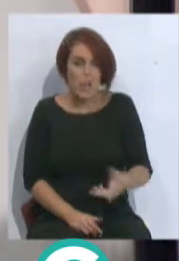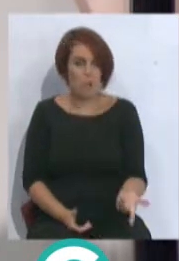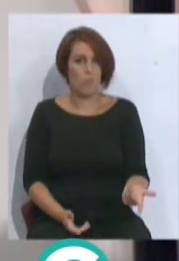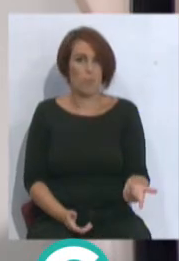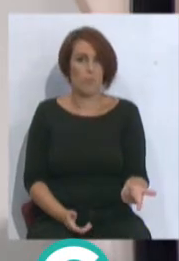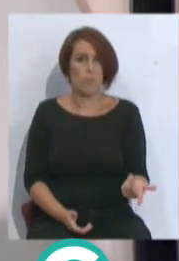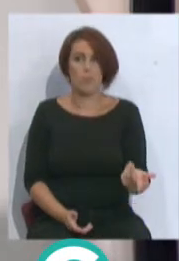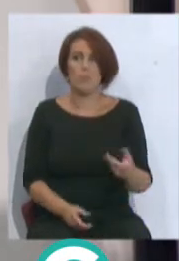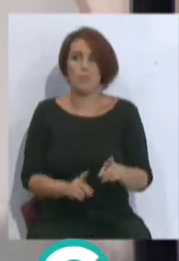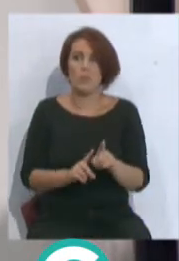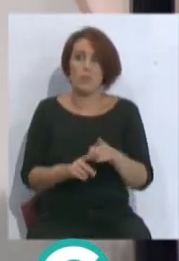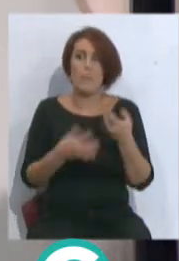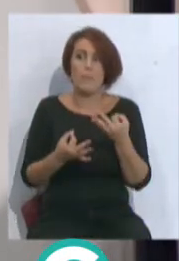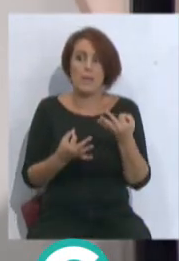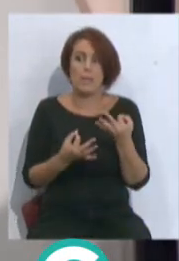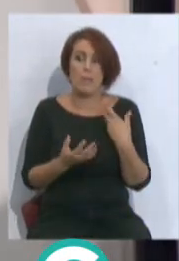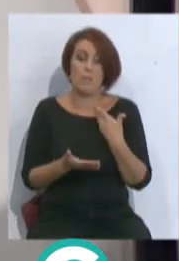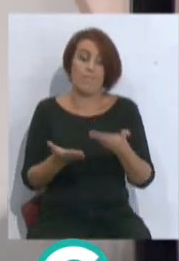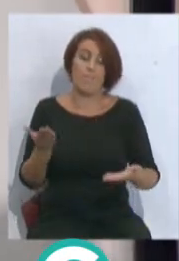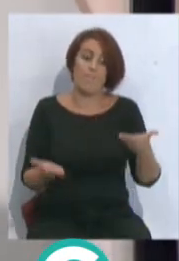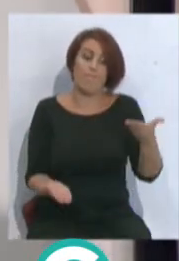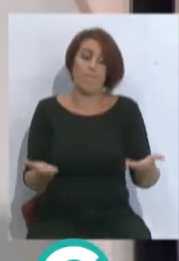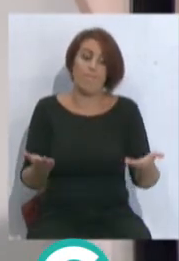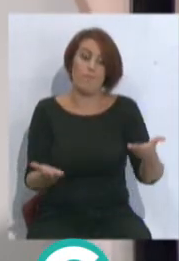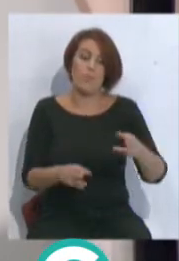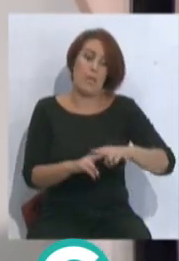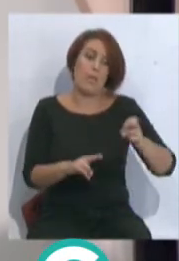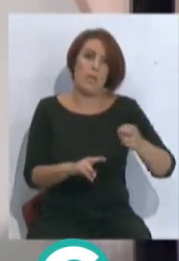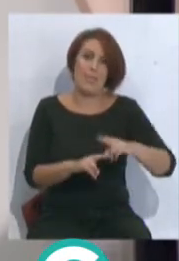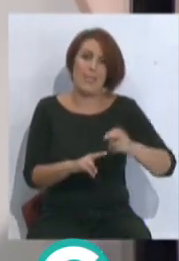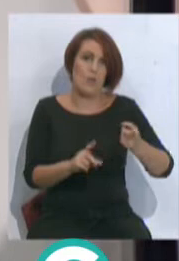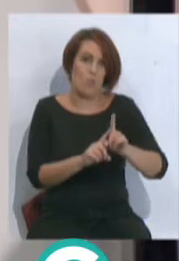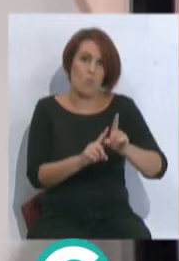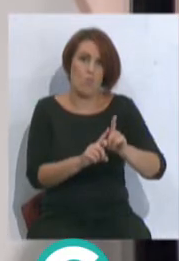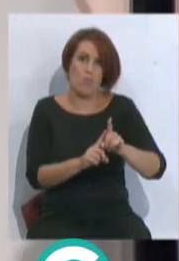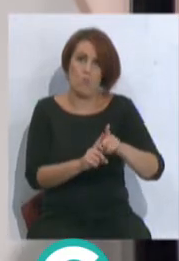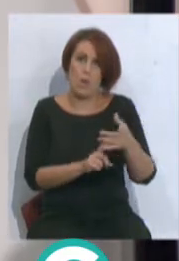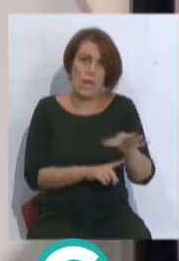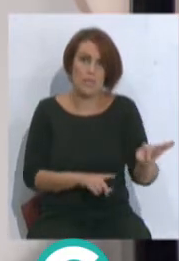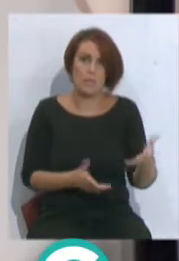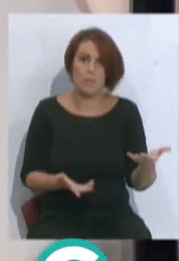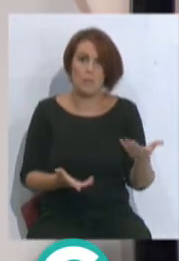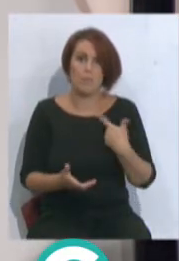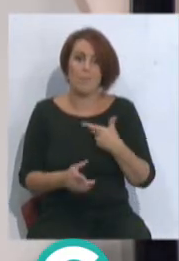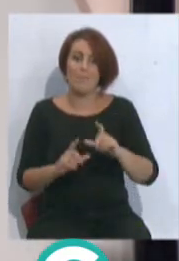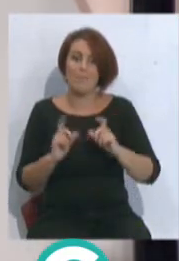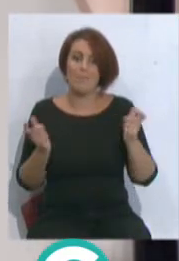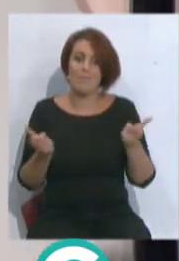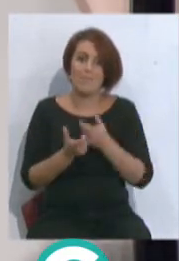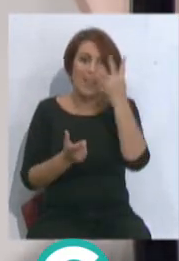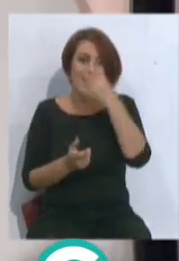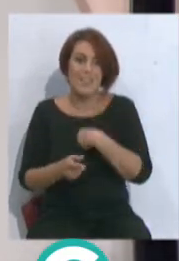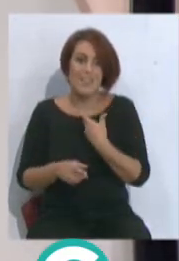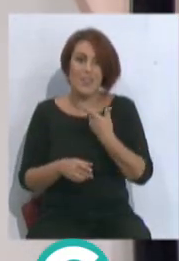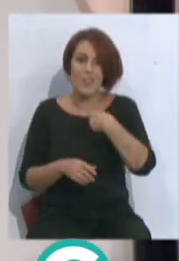¿Qué pasa? Sacrificándose todo el mundo. ¿Qué pasa? Que no me vaya a comparar. Bueno, Negredo, que Negredo es un bicho. Pero la plantilla que tiene el Atlético de Madrid, la tiene el Cádiz.